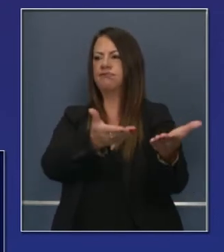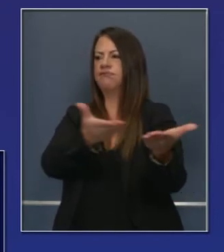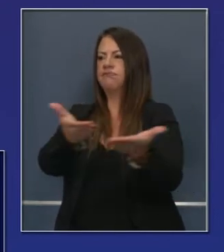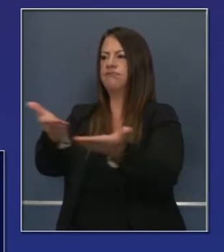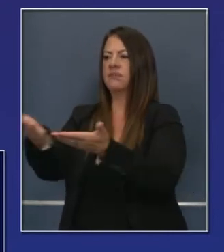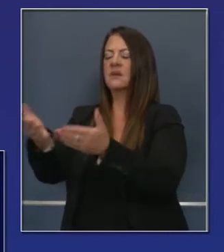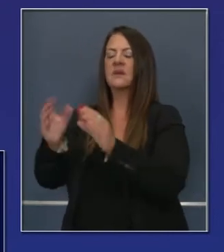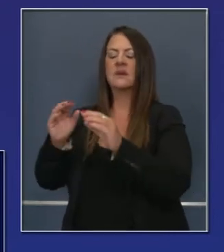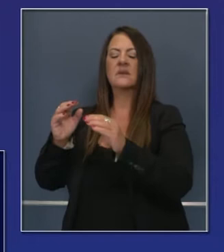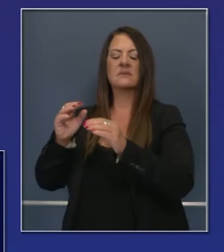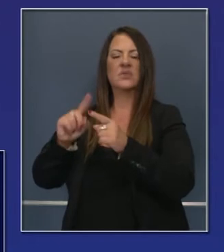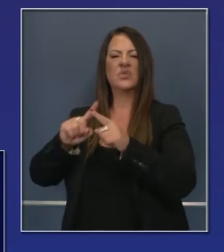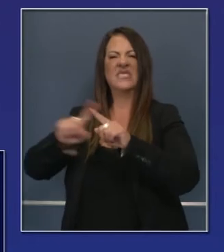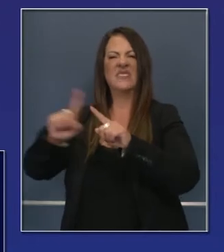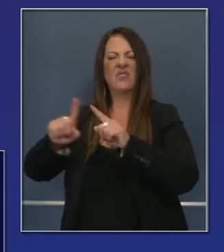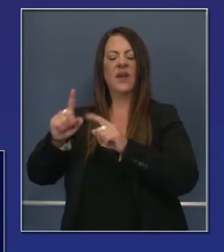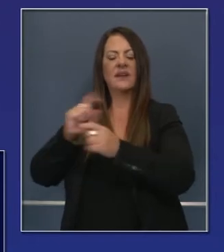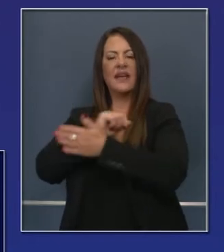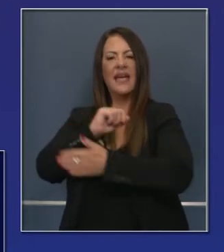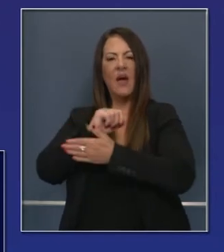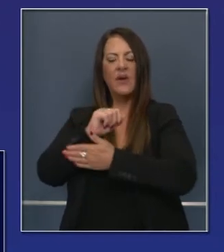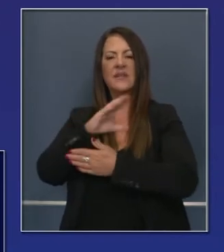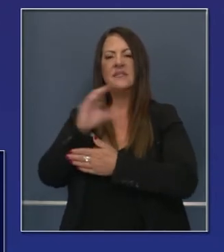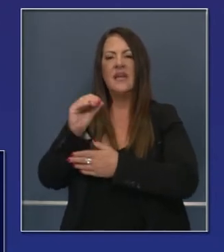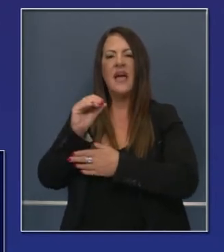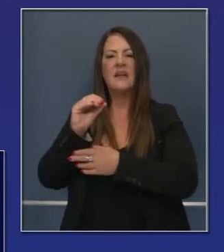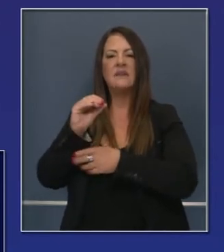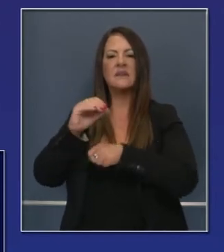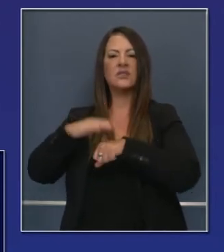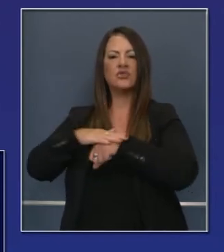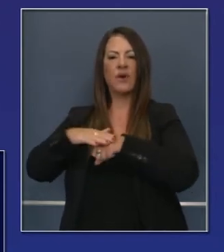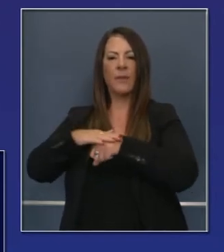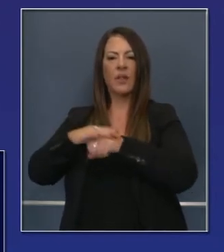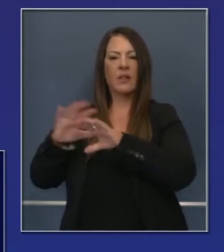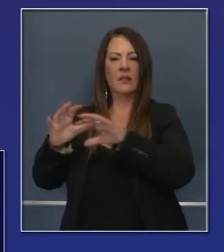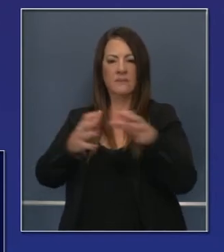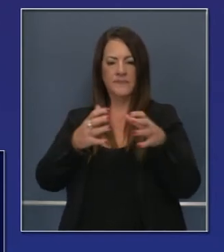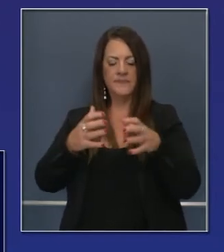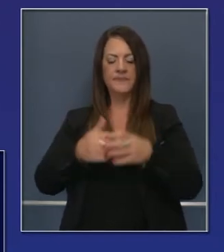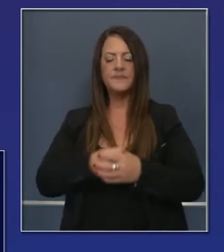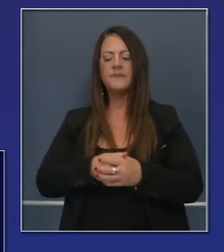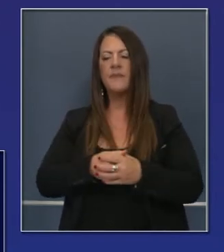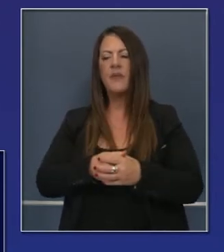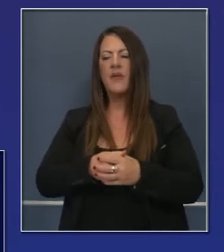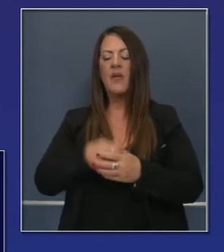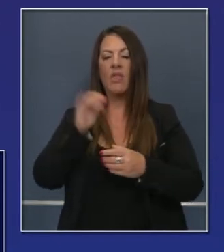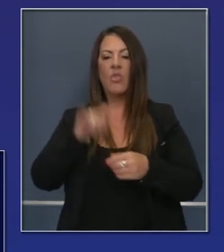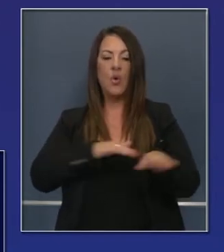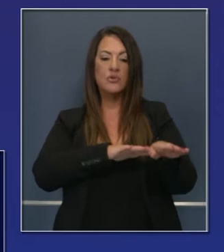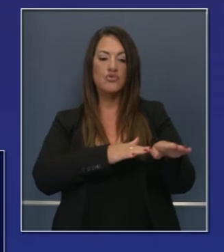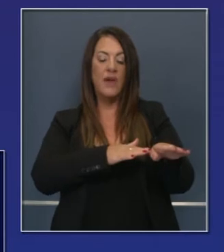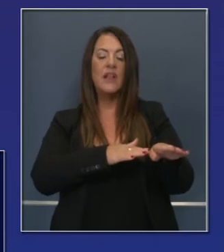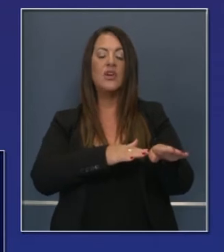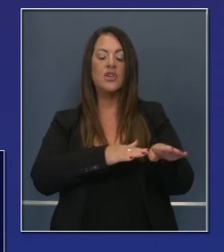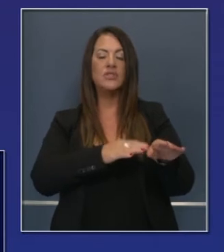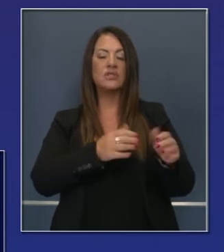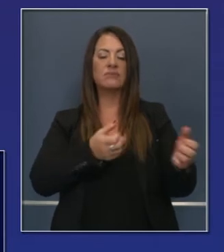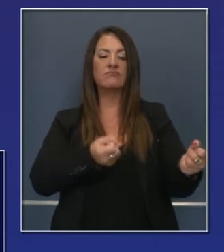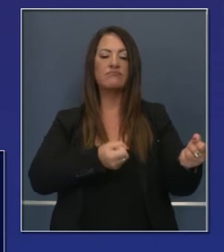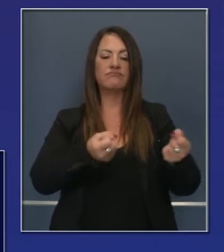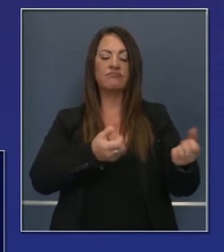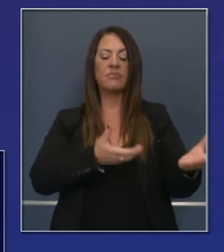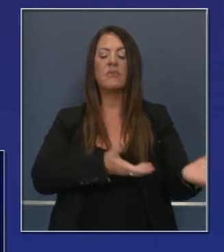vivienda en 26 condados y dos naciones tribales de indígenas. 1,345 casas rodantes. Estas fueron